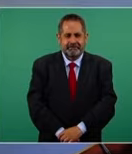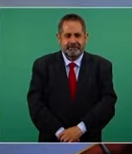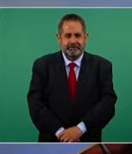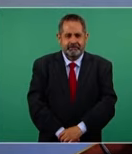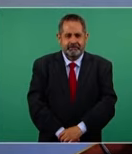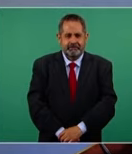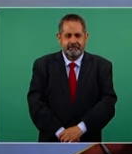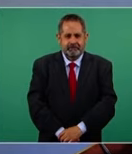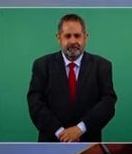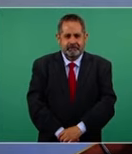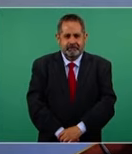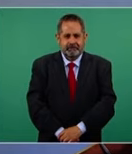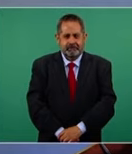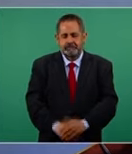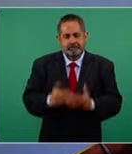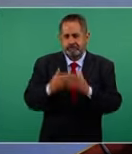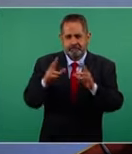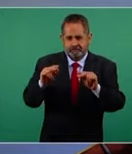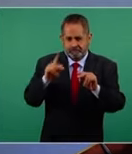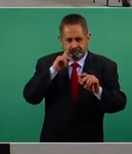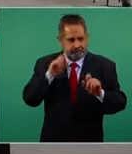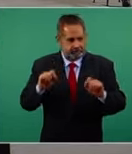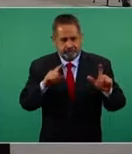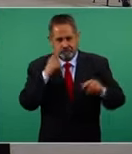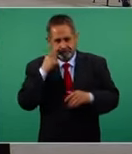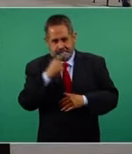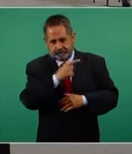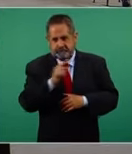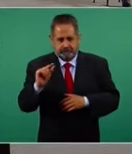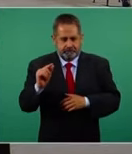Ahora no. Vamos a ver el documento.